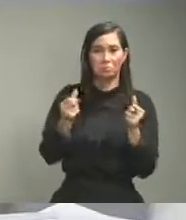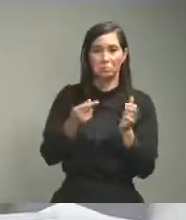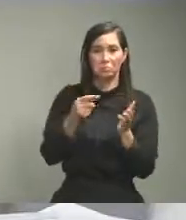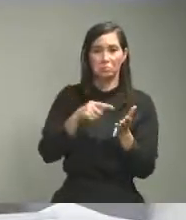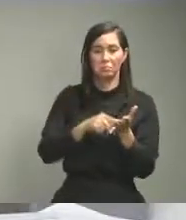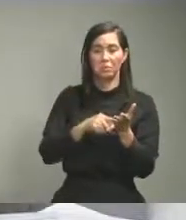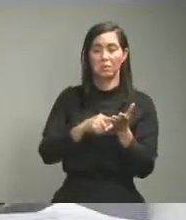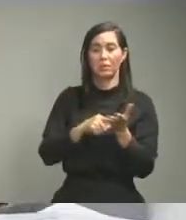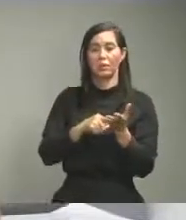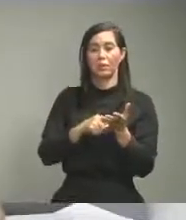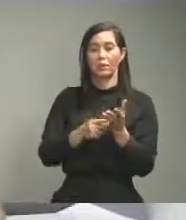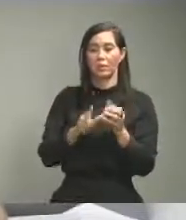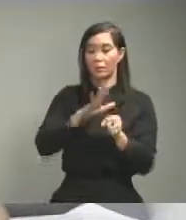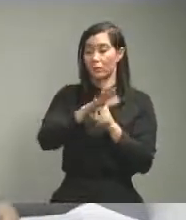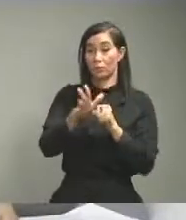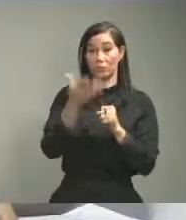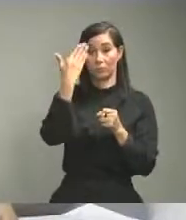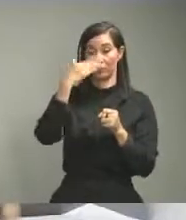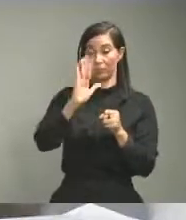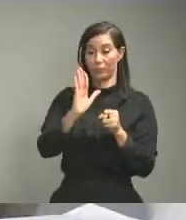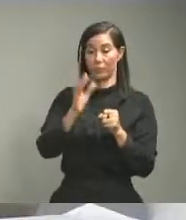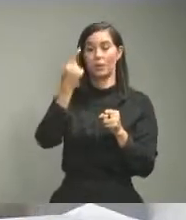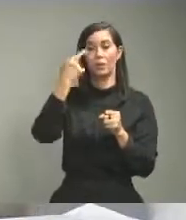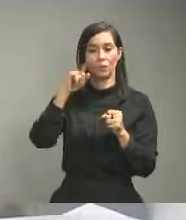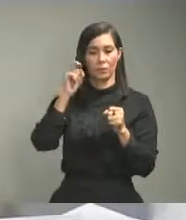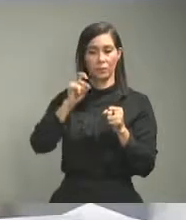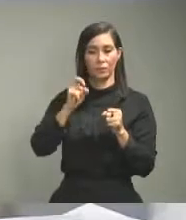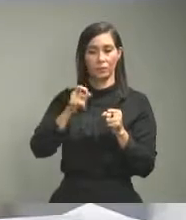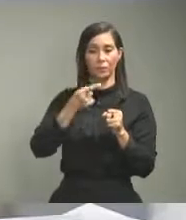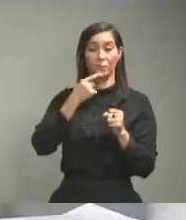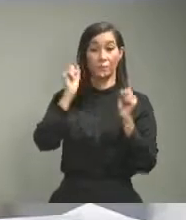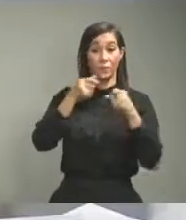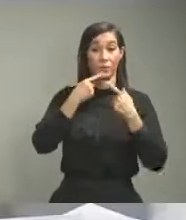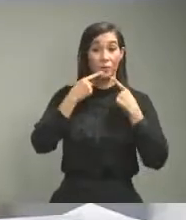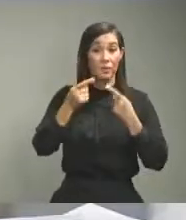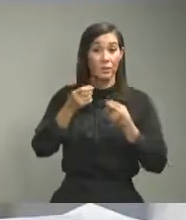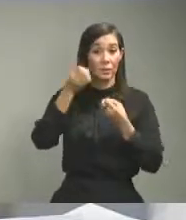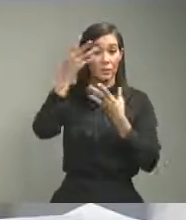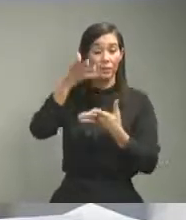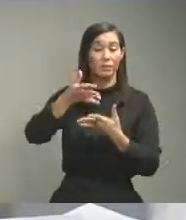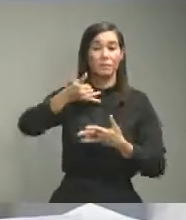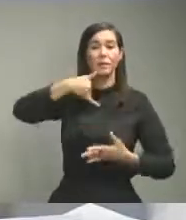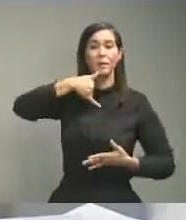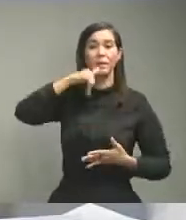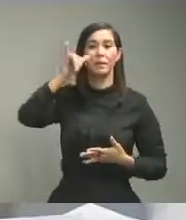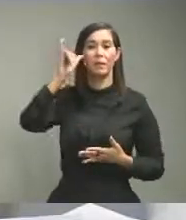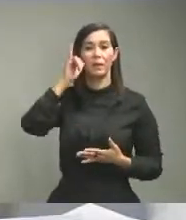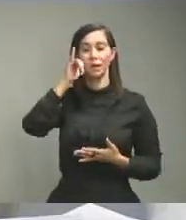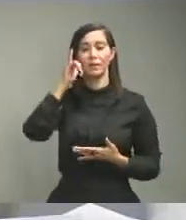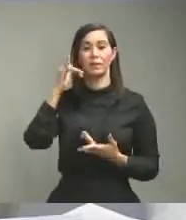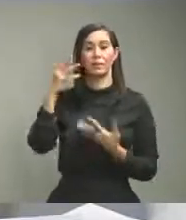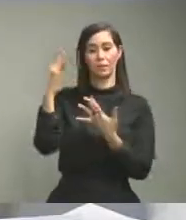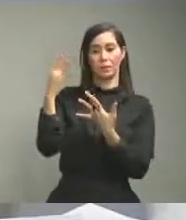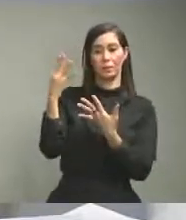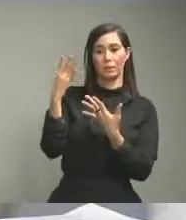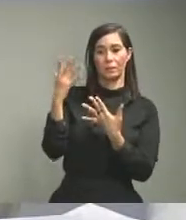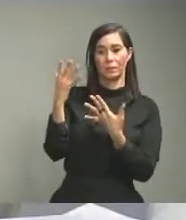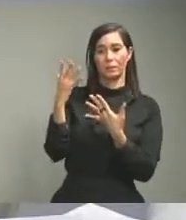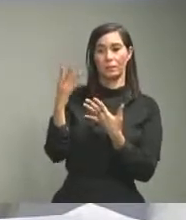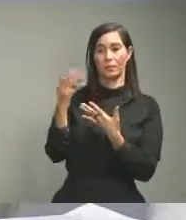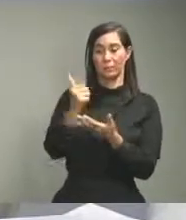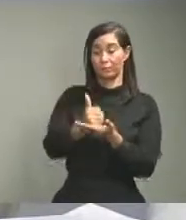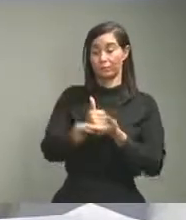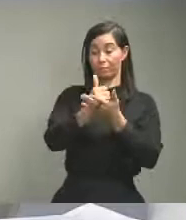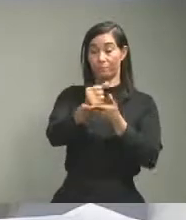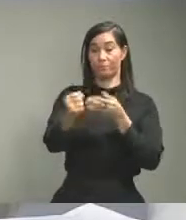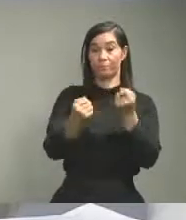en total lo que si tengo es que en el día de ayer llegaron parte de los insumos que como había